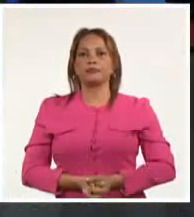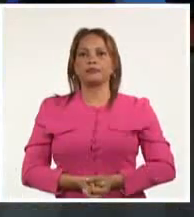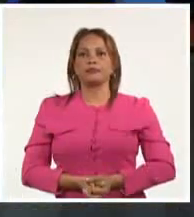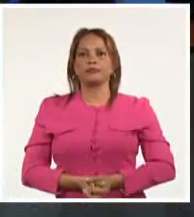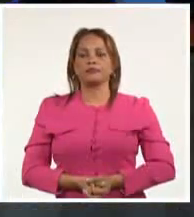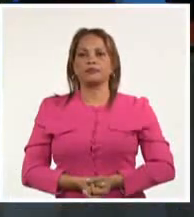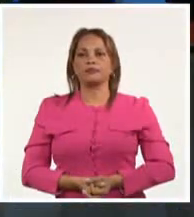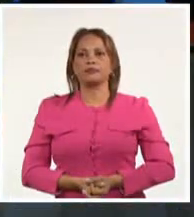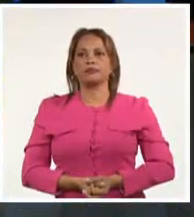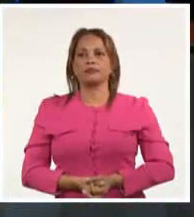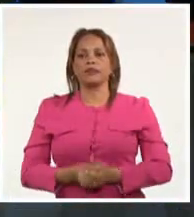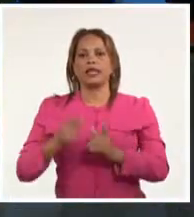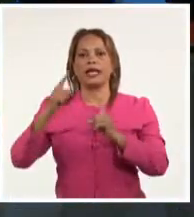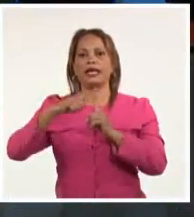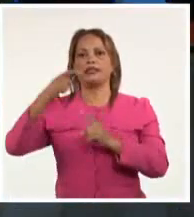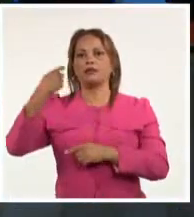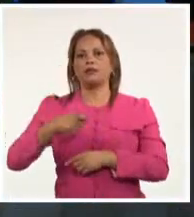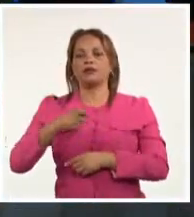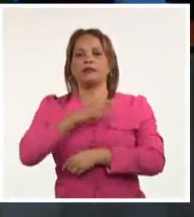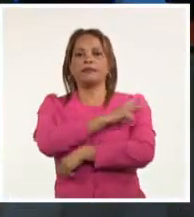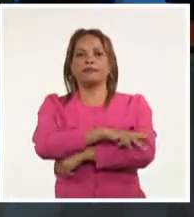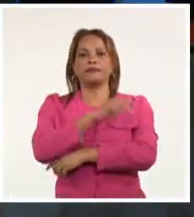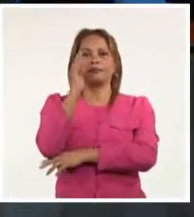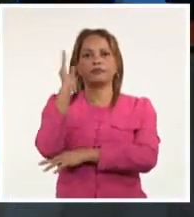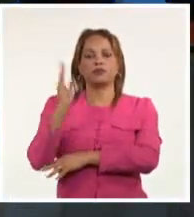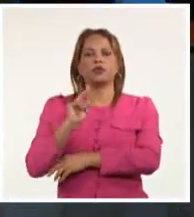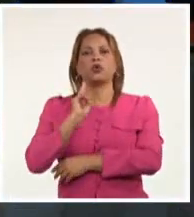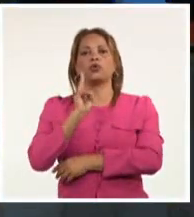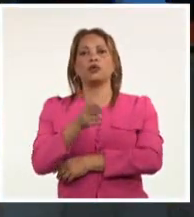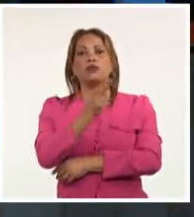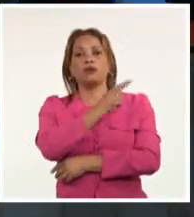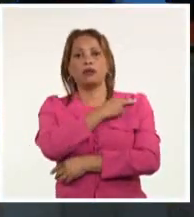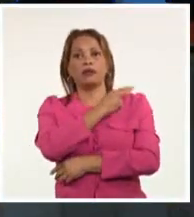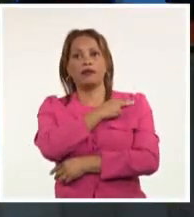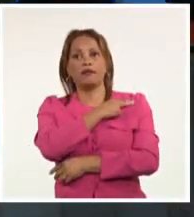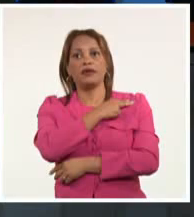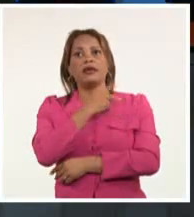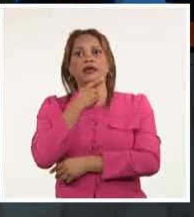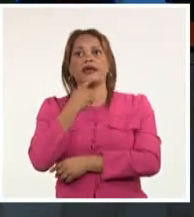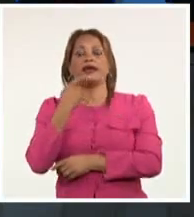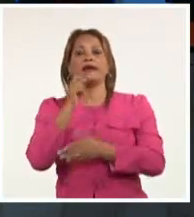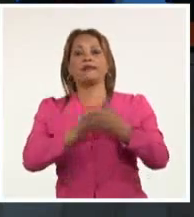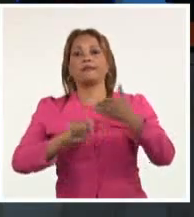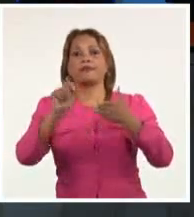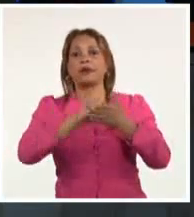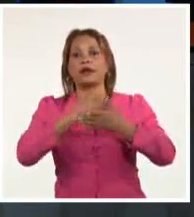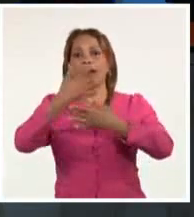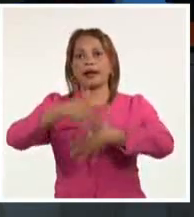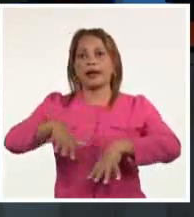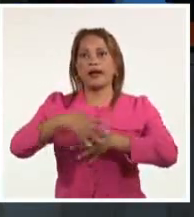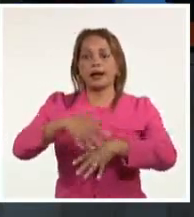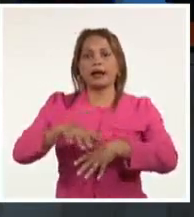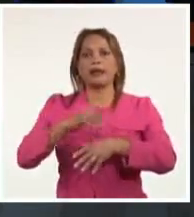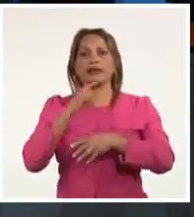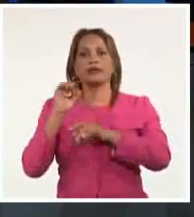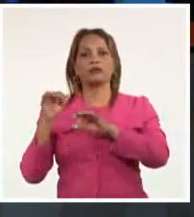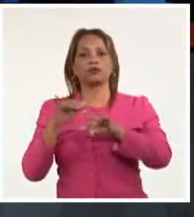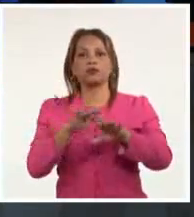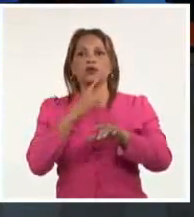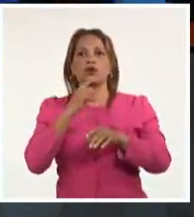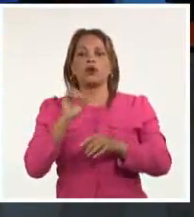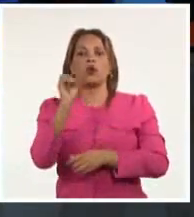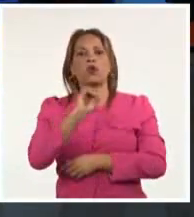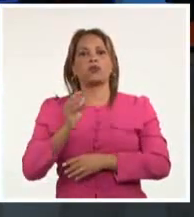Y el Tribunal Supremo de Brasil les ordenó a las autoridades que impidan cualquier intento de bloquear calles, carreteras u ocupar espacios o